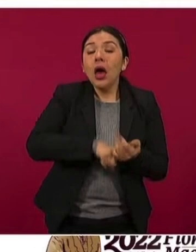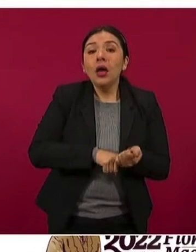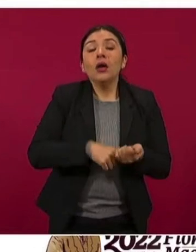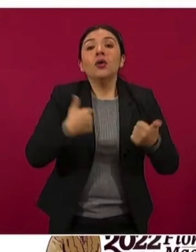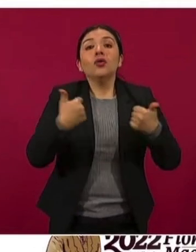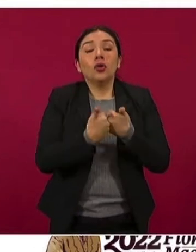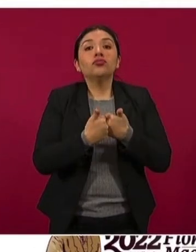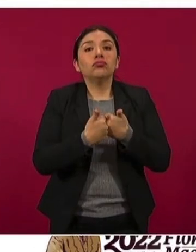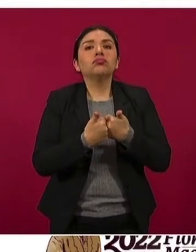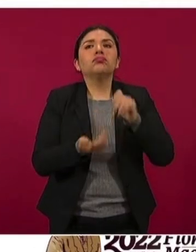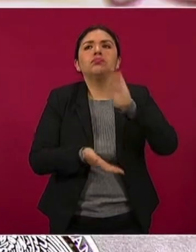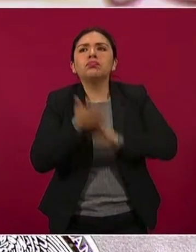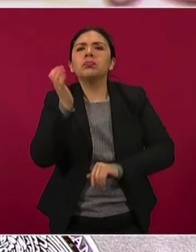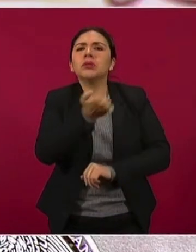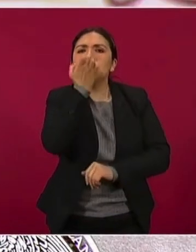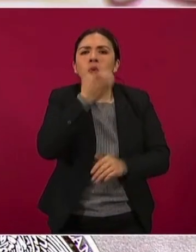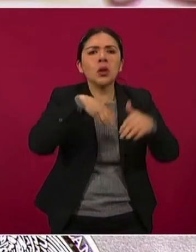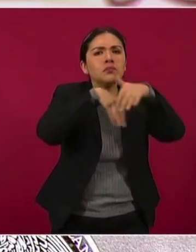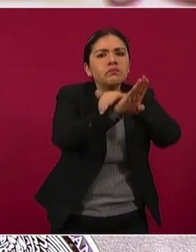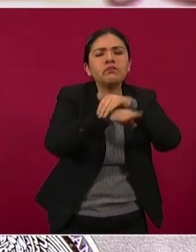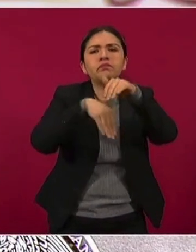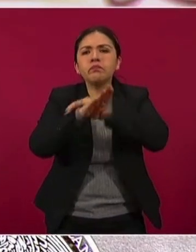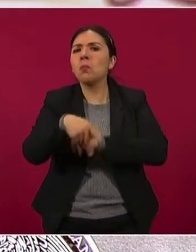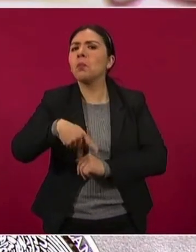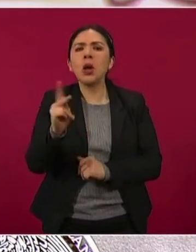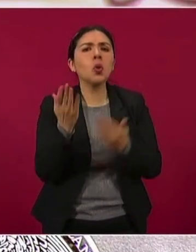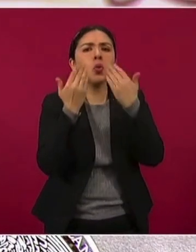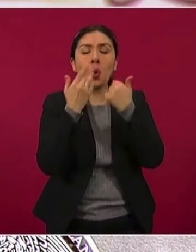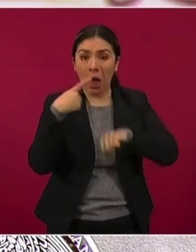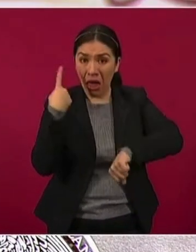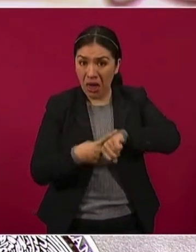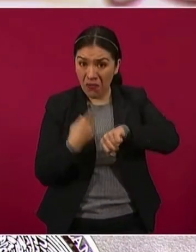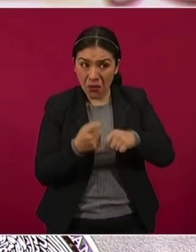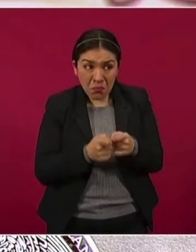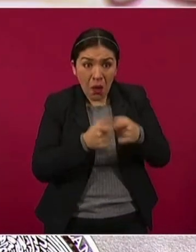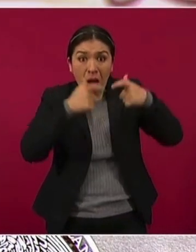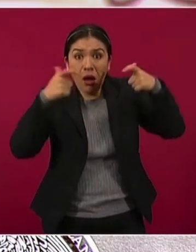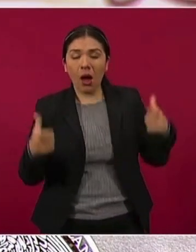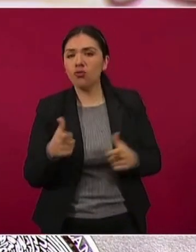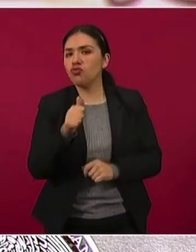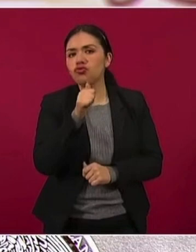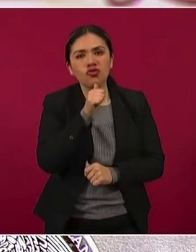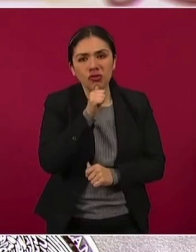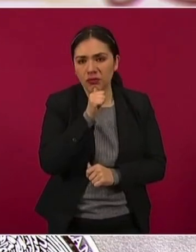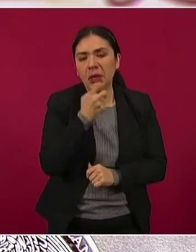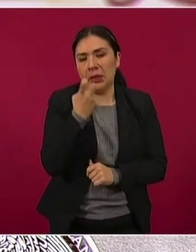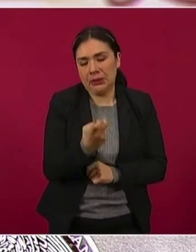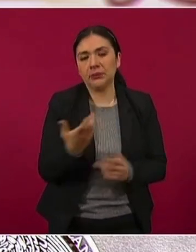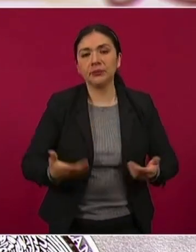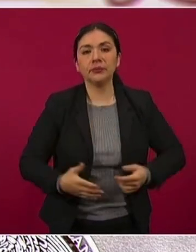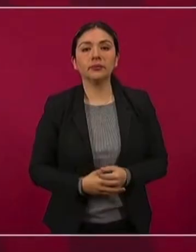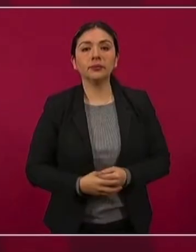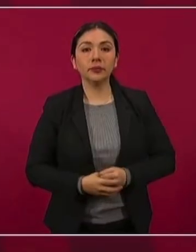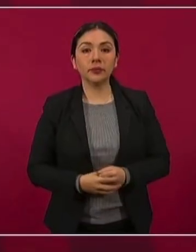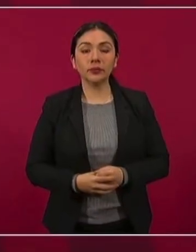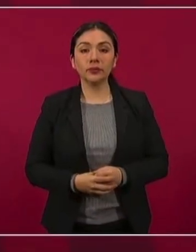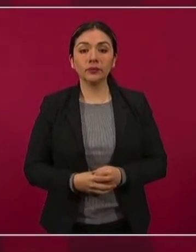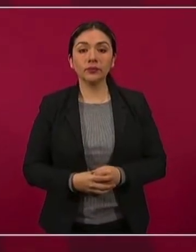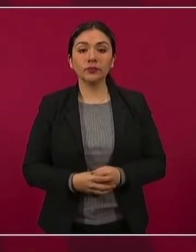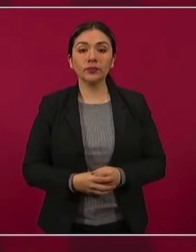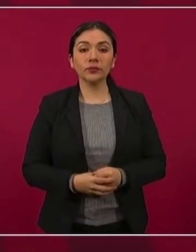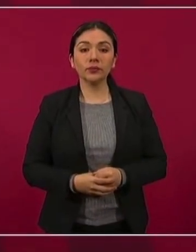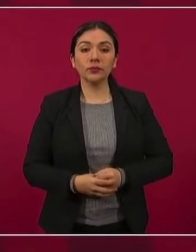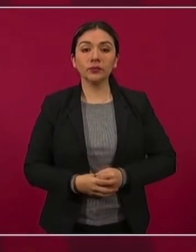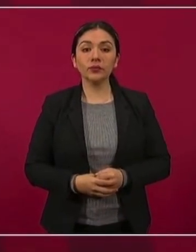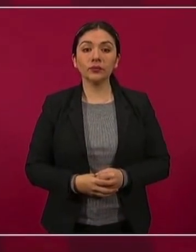actividad en las escuelas y no ha significado un repunte por esta razón. La siguiente nos